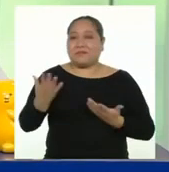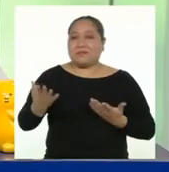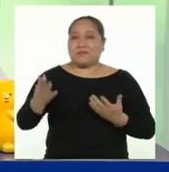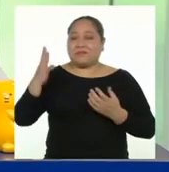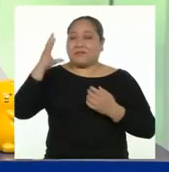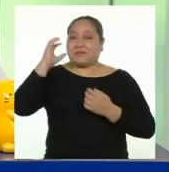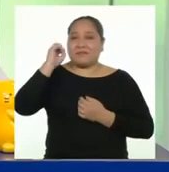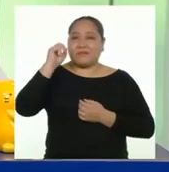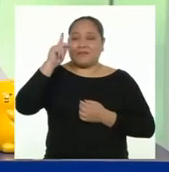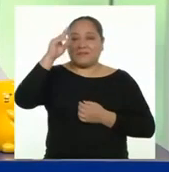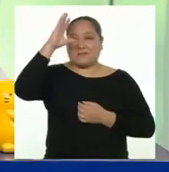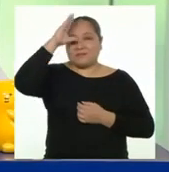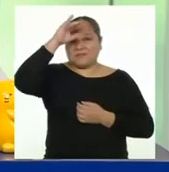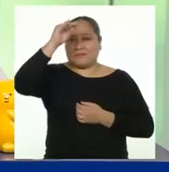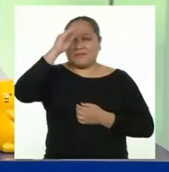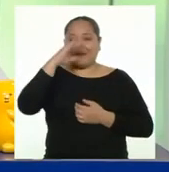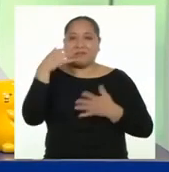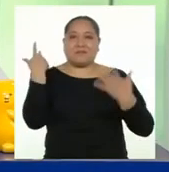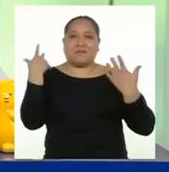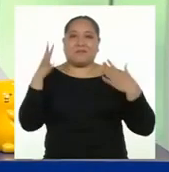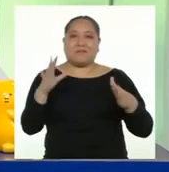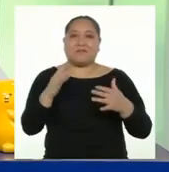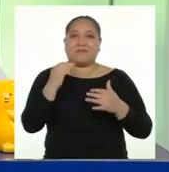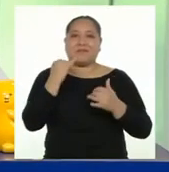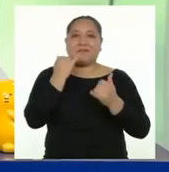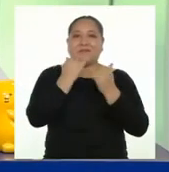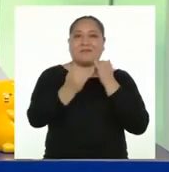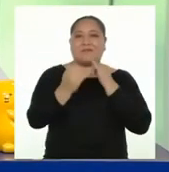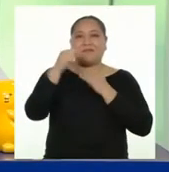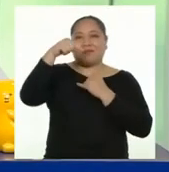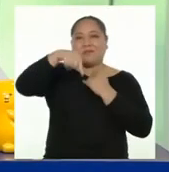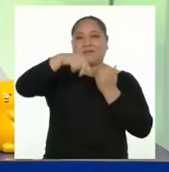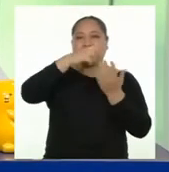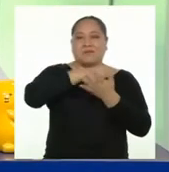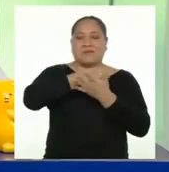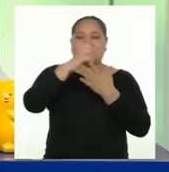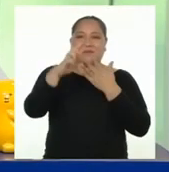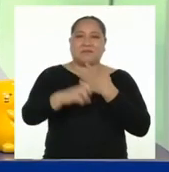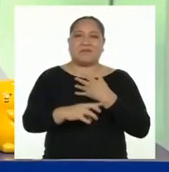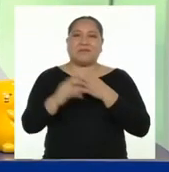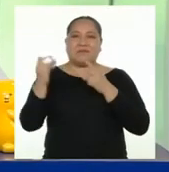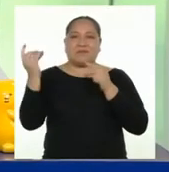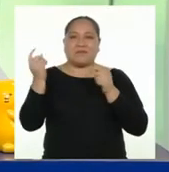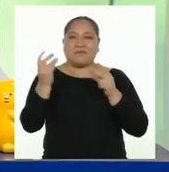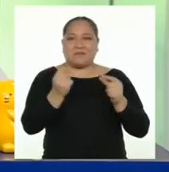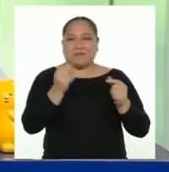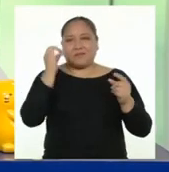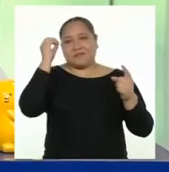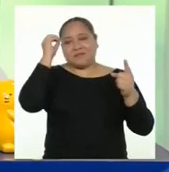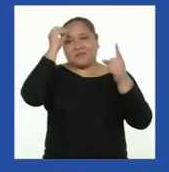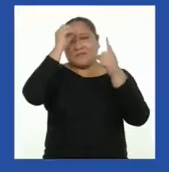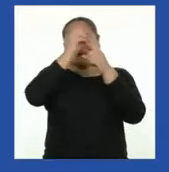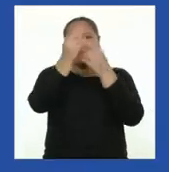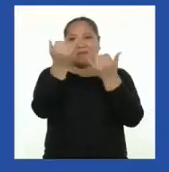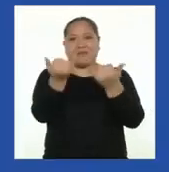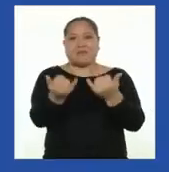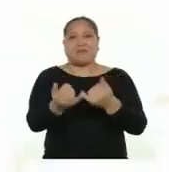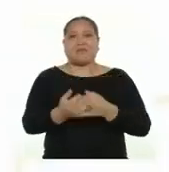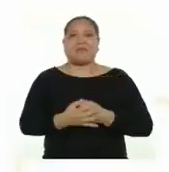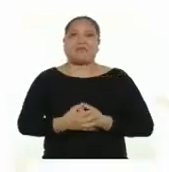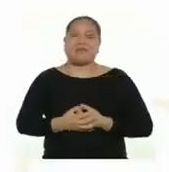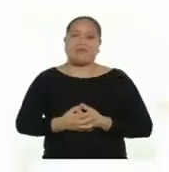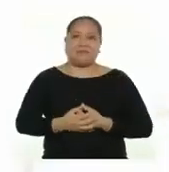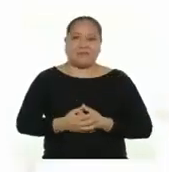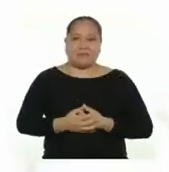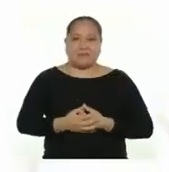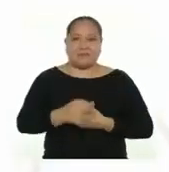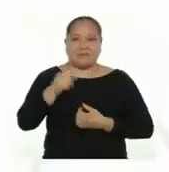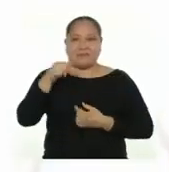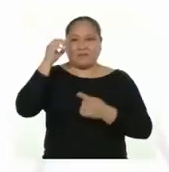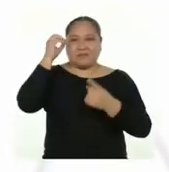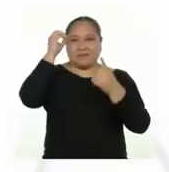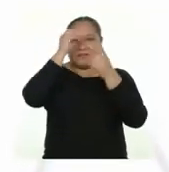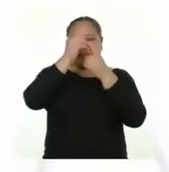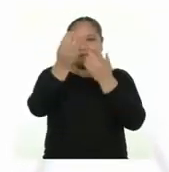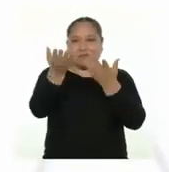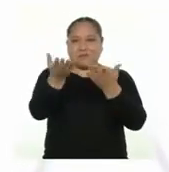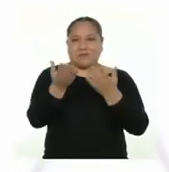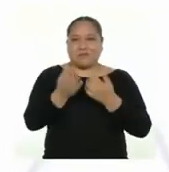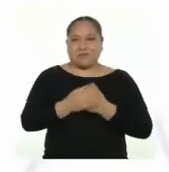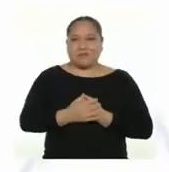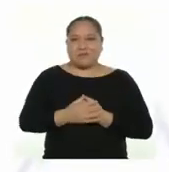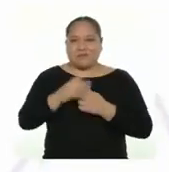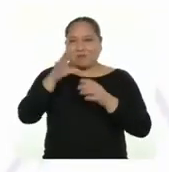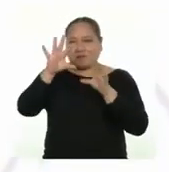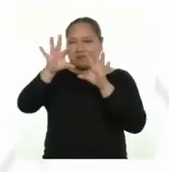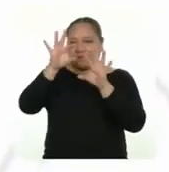Bueno, chicas y chicos, llegamos al final de este programa. Vamos rápido con el reto de hoy. Este reto nos